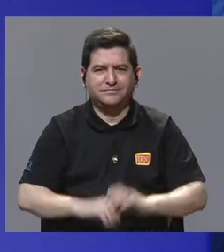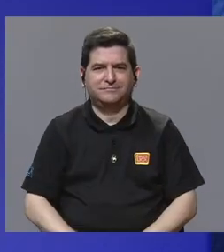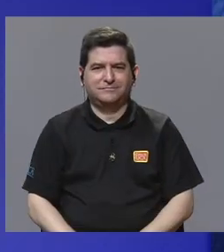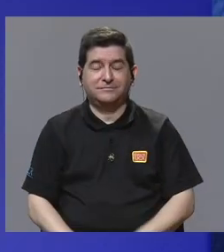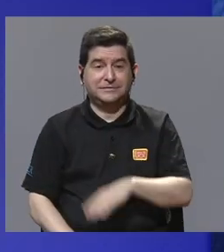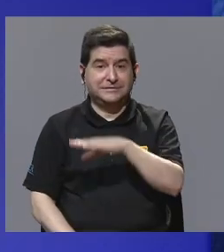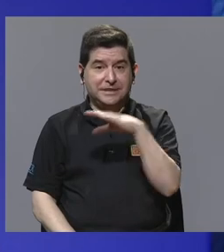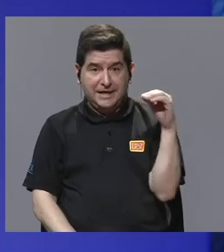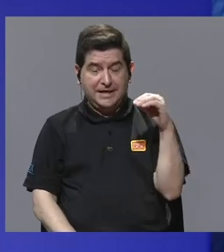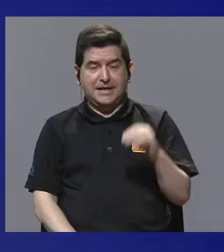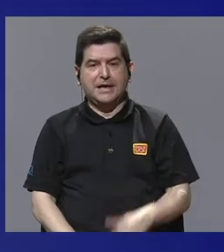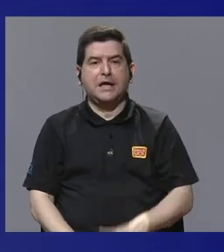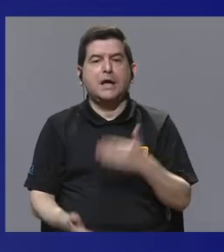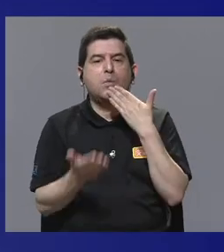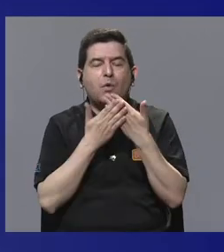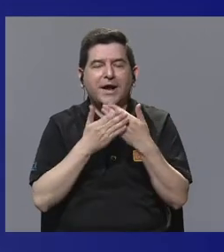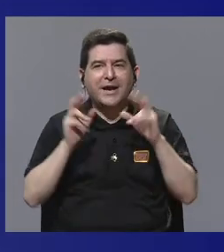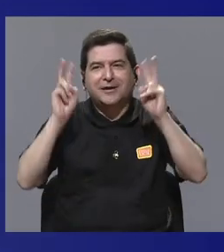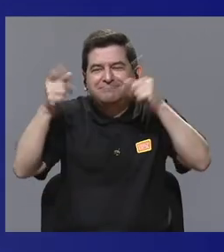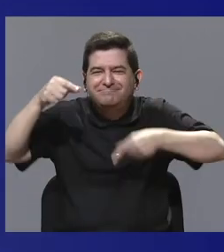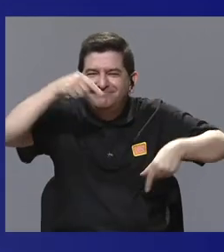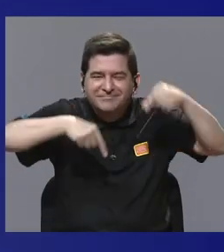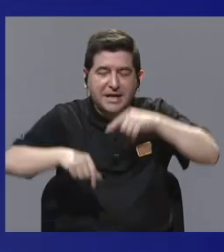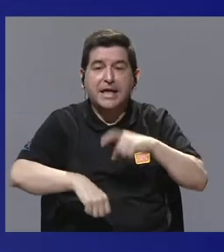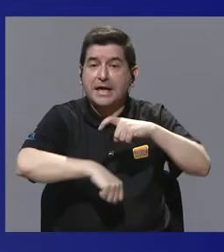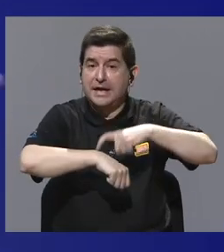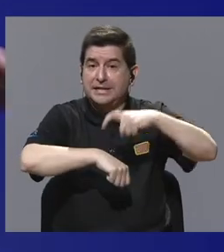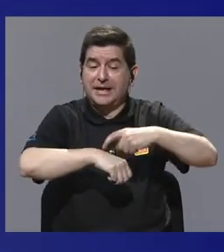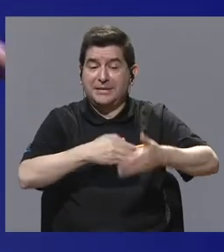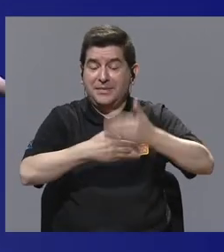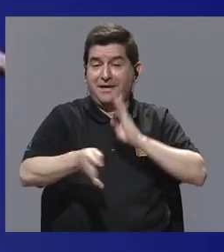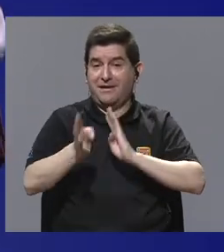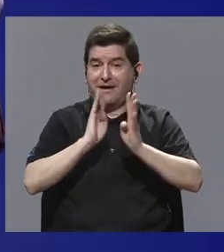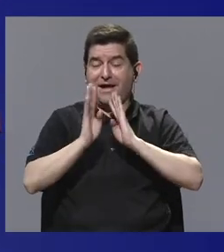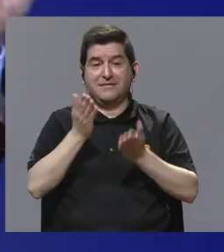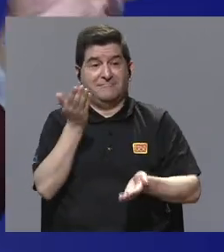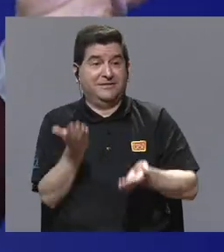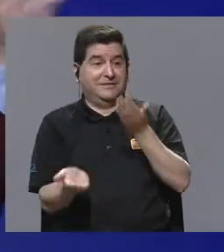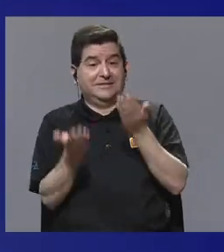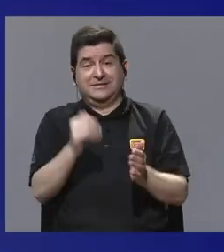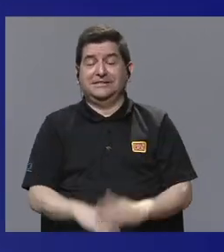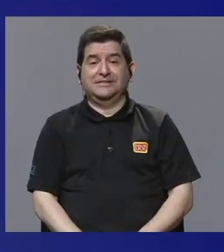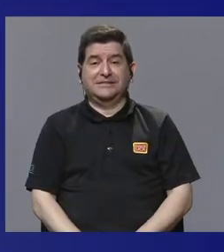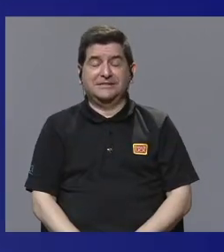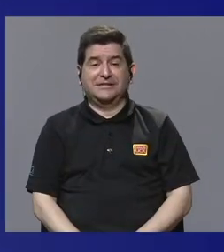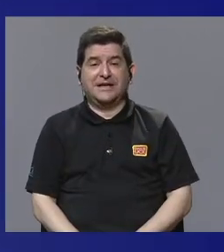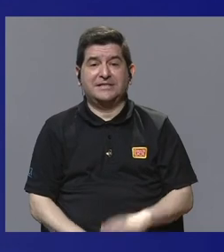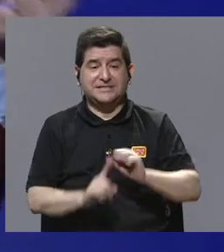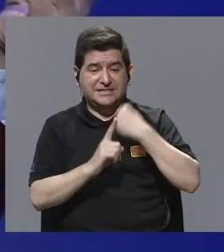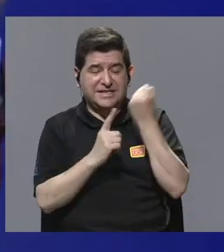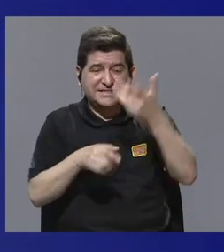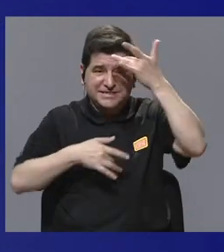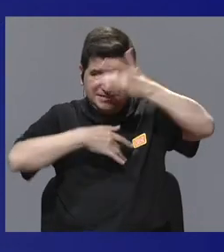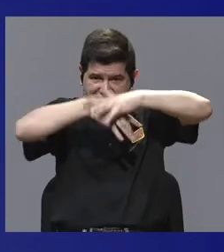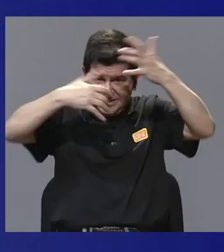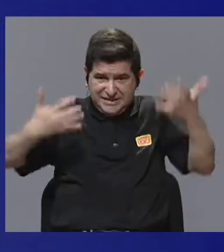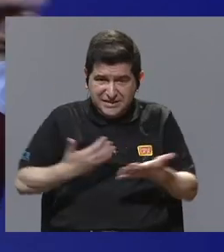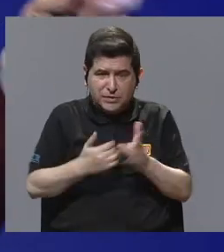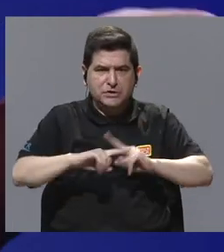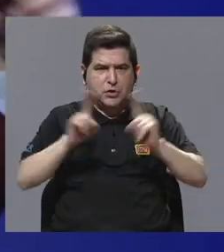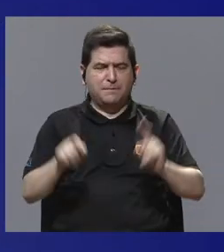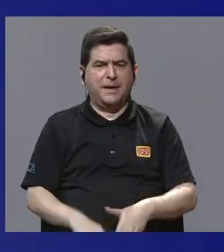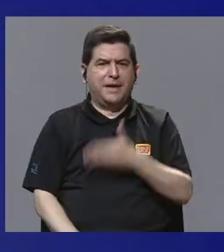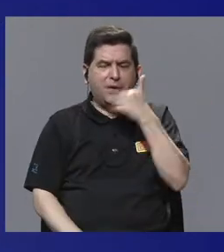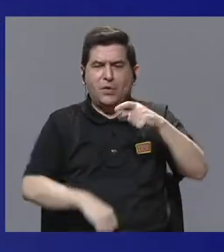Y bueno, una buena química y un buen timing que hablábamos ahora que tal vez fue circunstancial por la situación de la pandemia,